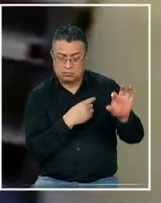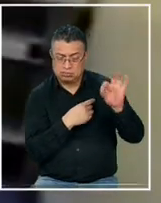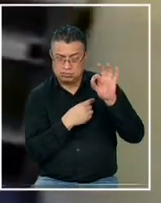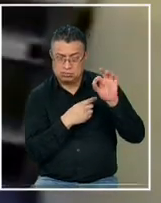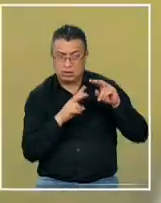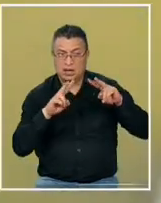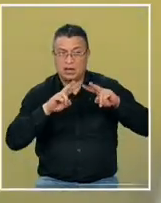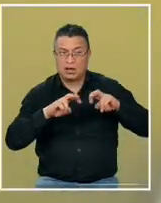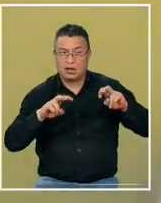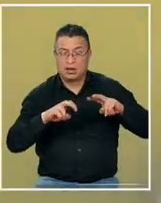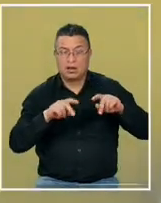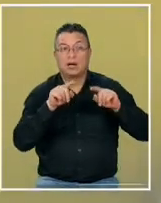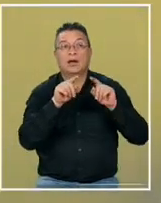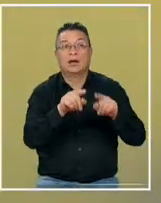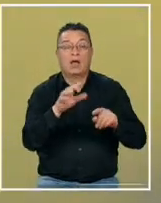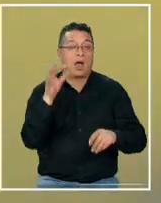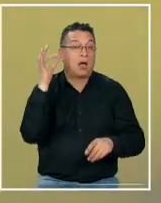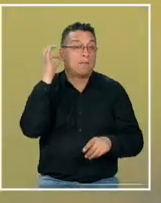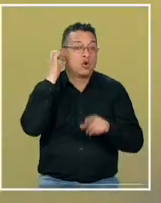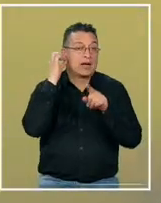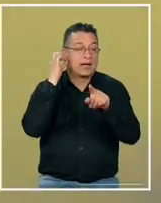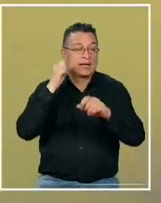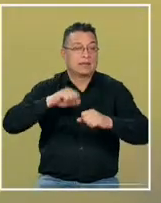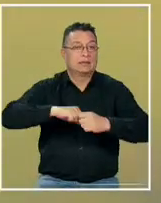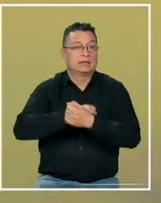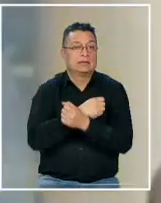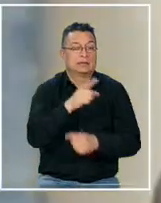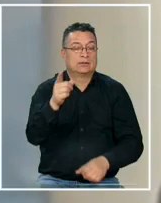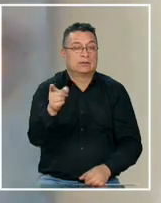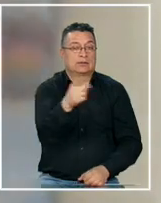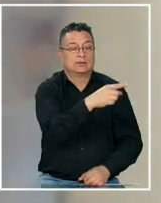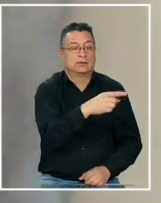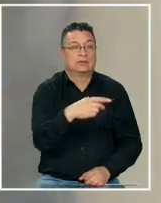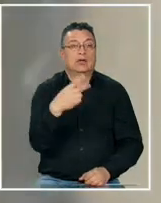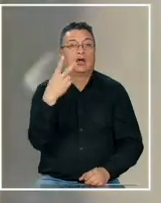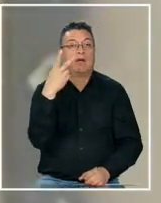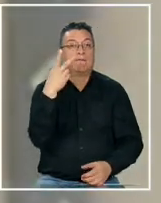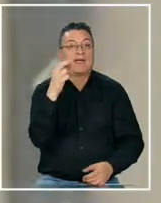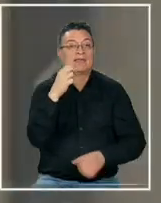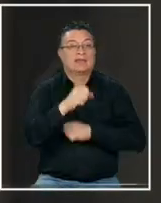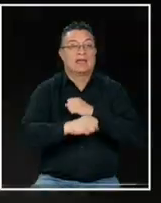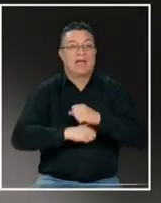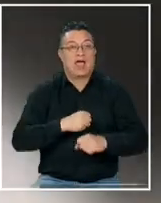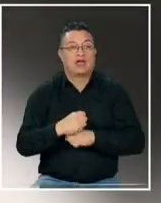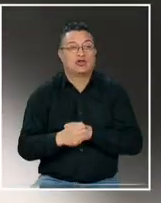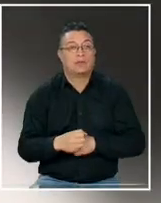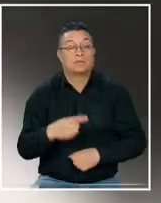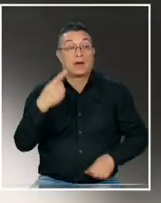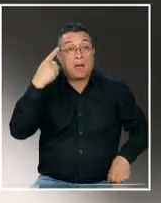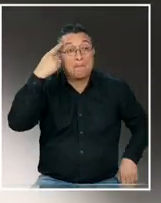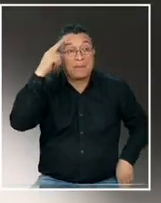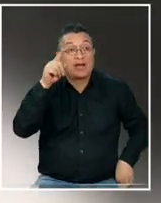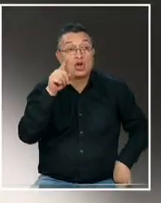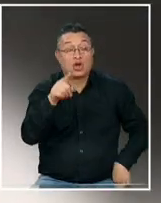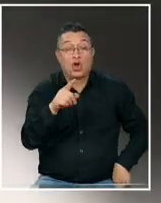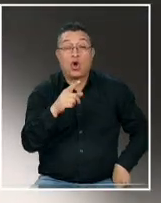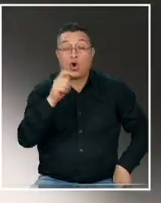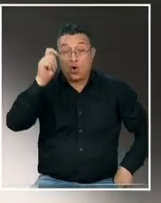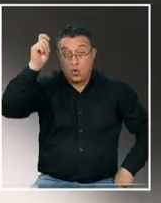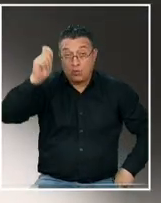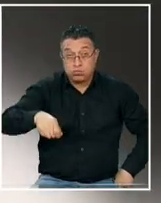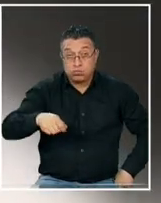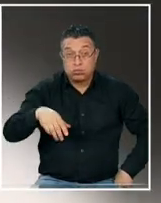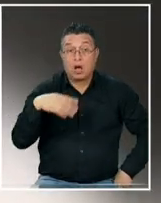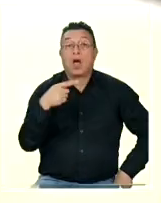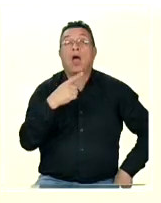investigación que terminó con esta mujer tras las rejas durante dos décadas pero el duro veredicto